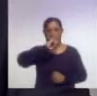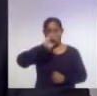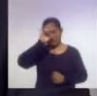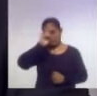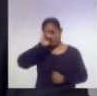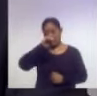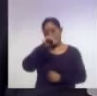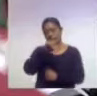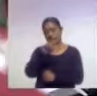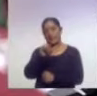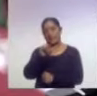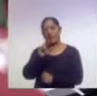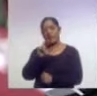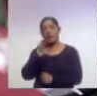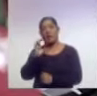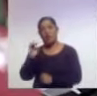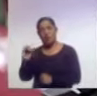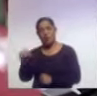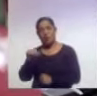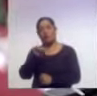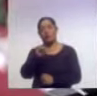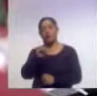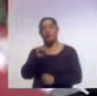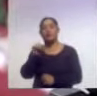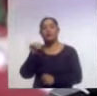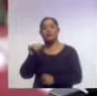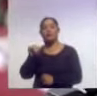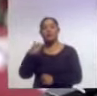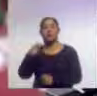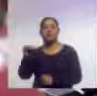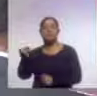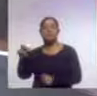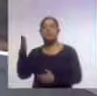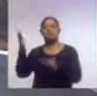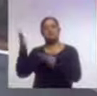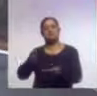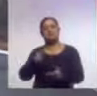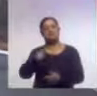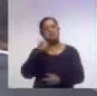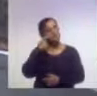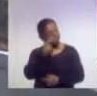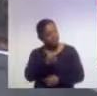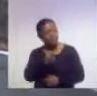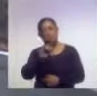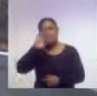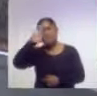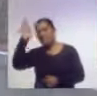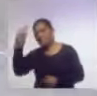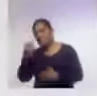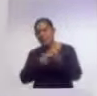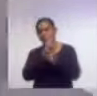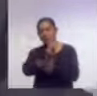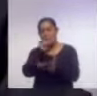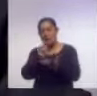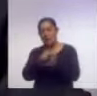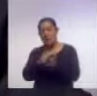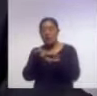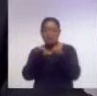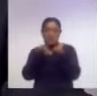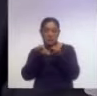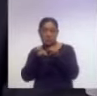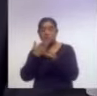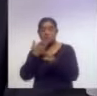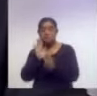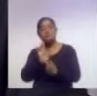Marco Antonio Hernández Morales, detalló que harán llegar al Congreso del Estado una iniciativa de reforma a la Ley de Mejora Regulatoria. Se